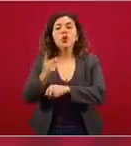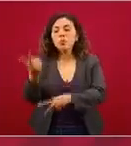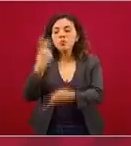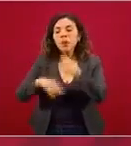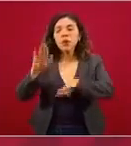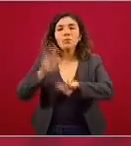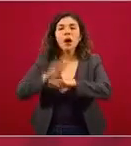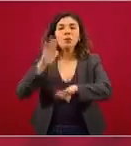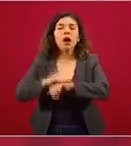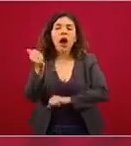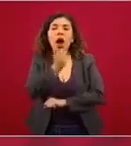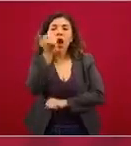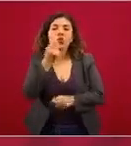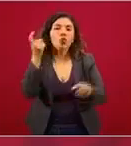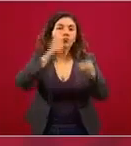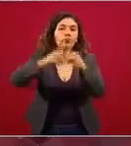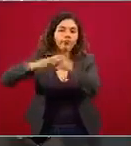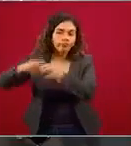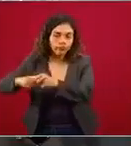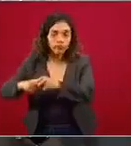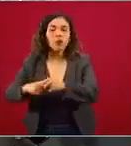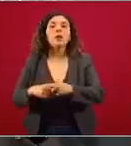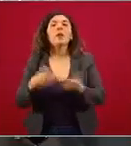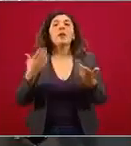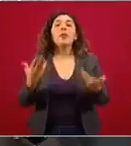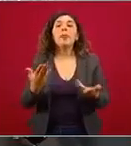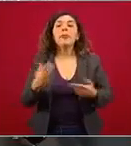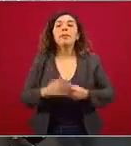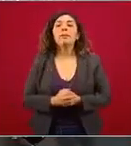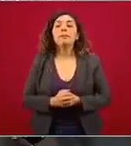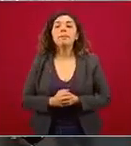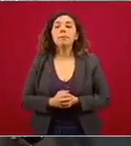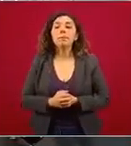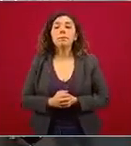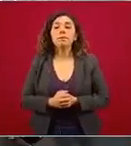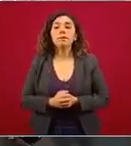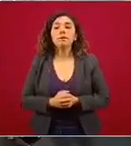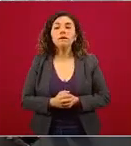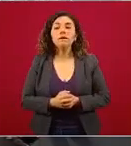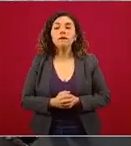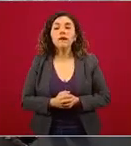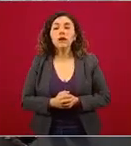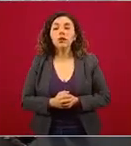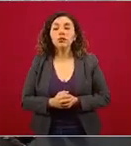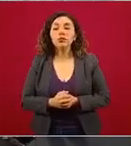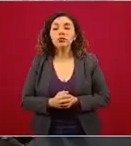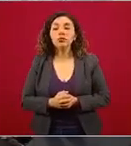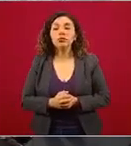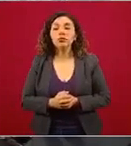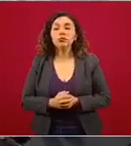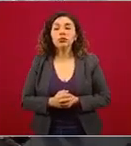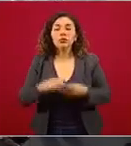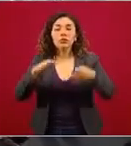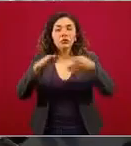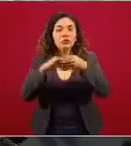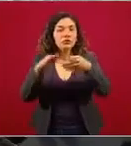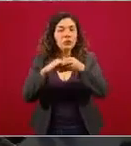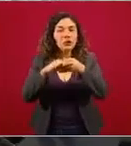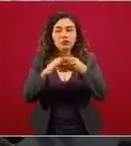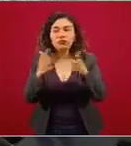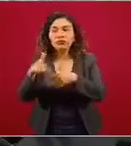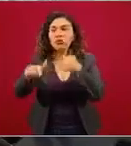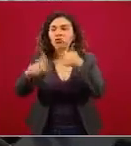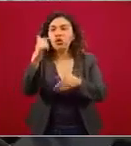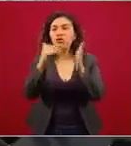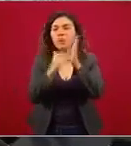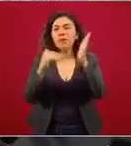matrícula y va a ser de alrededor de 12 millones.